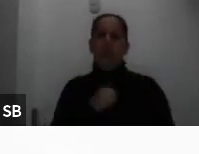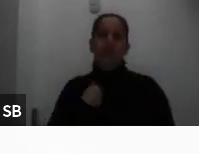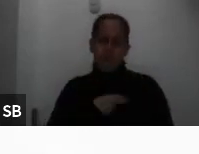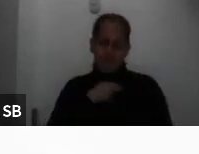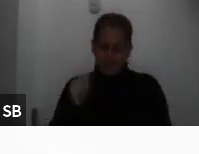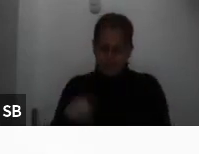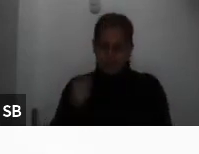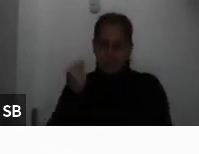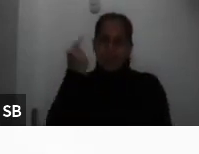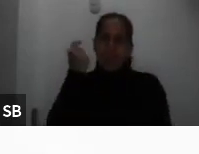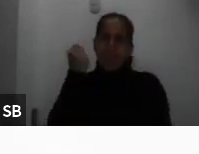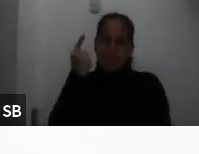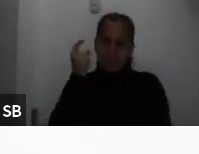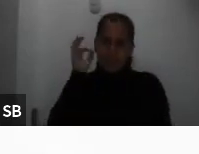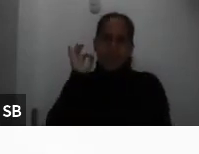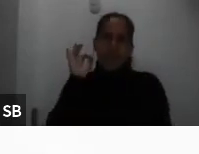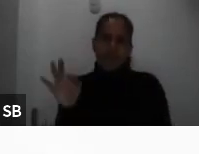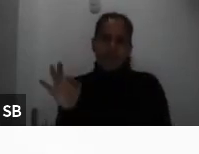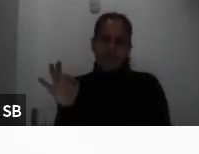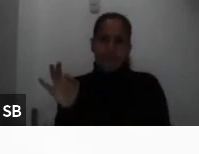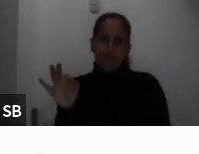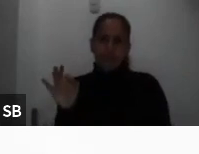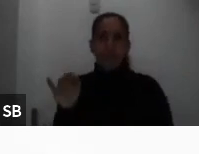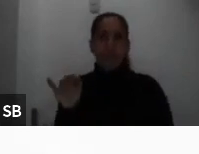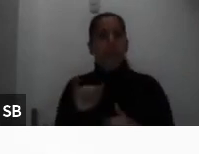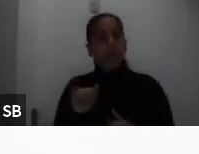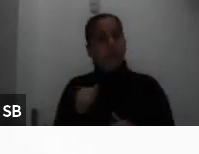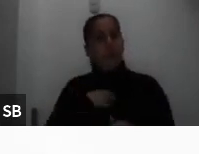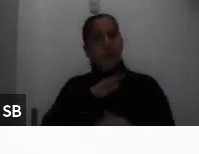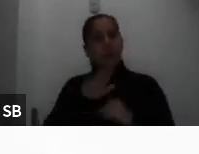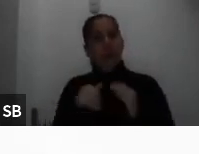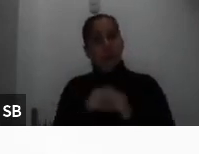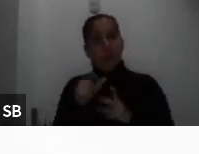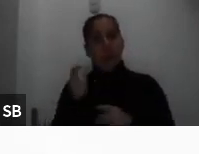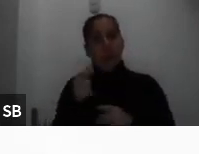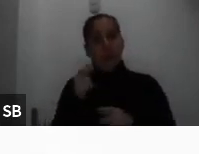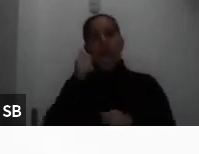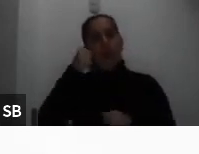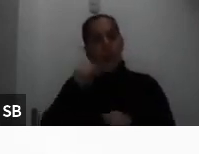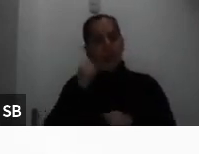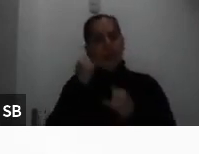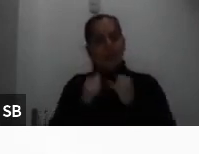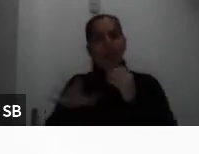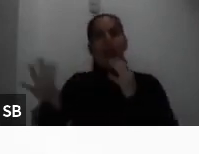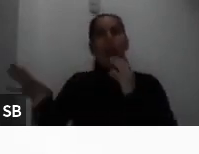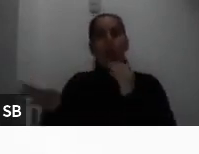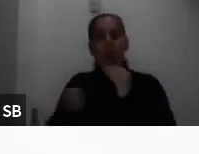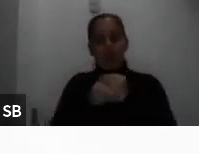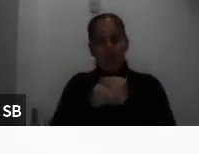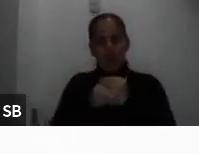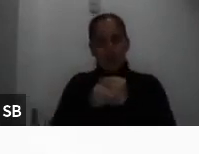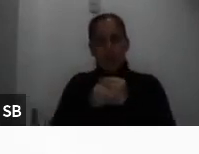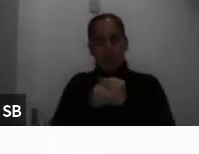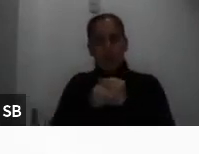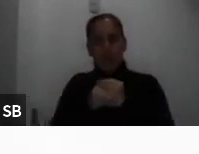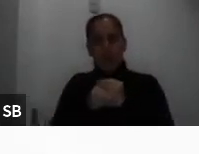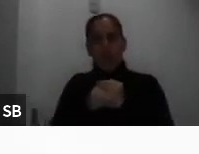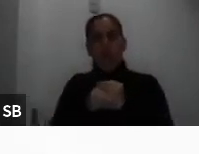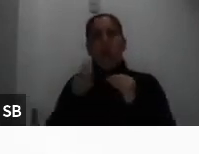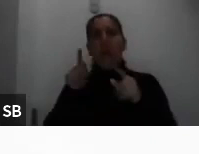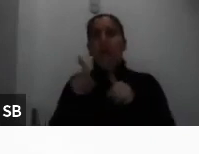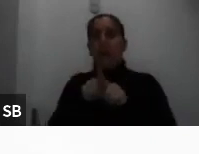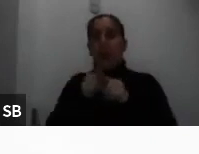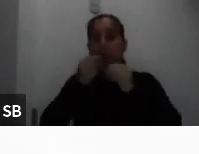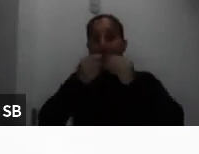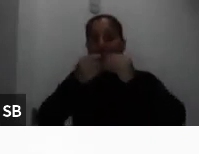entonces como en todas las secciones le vamos a dar clic en guardar información y se les va a desplegar